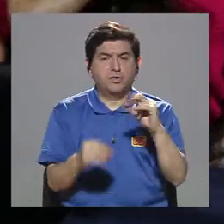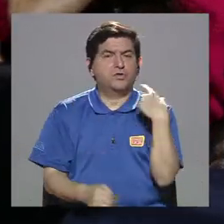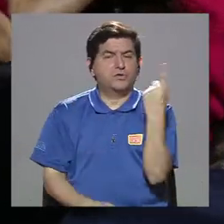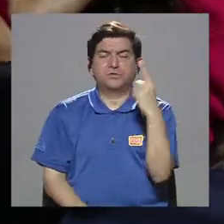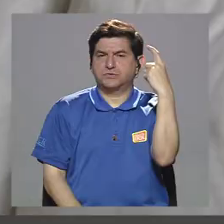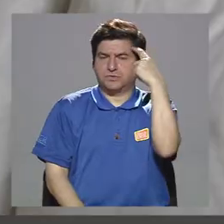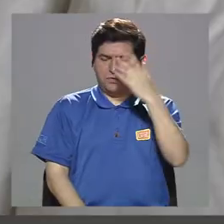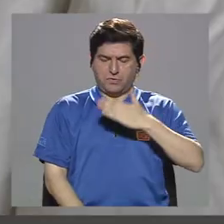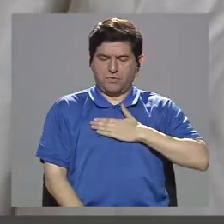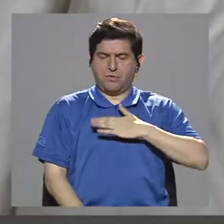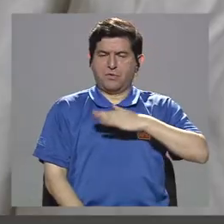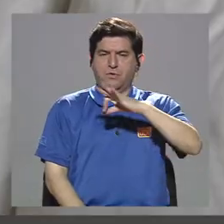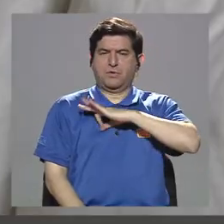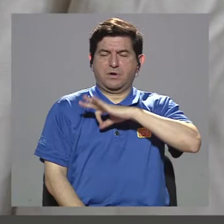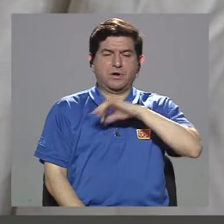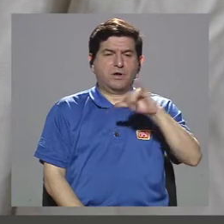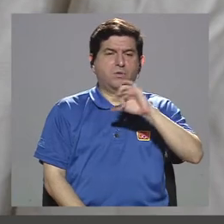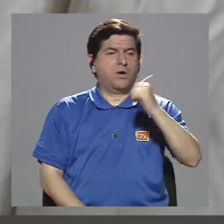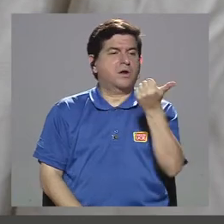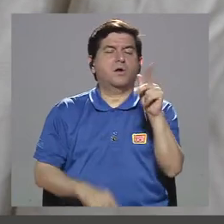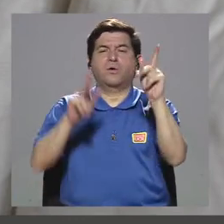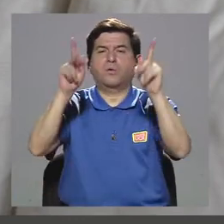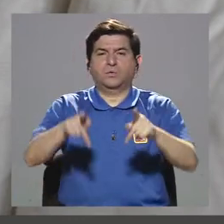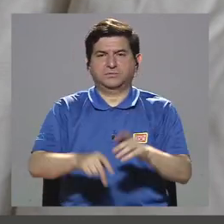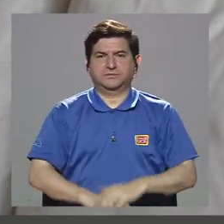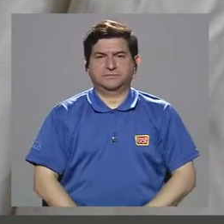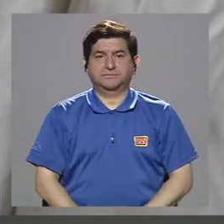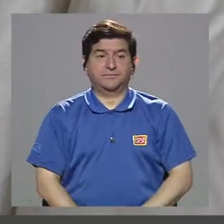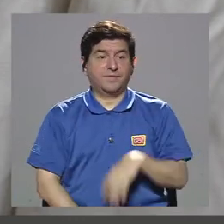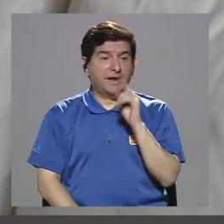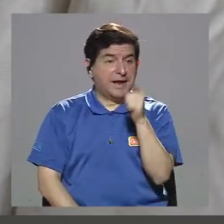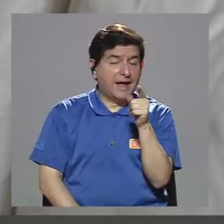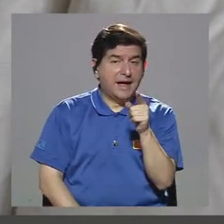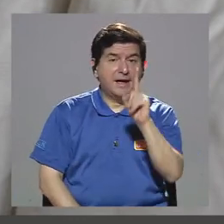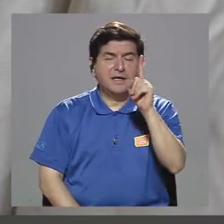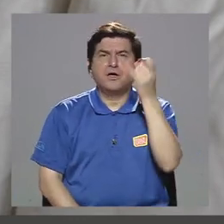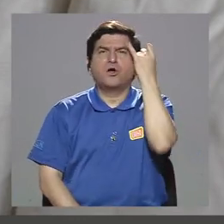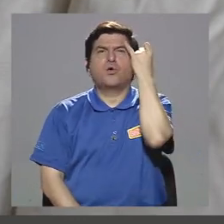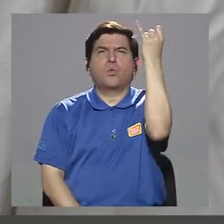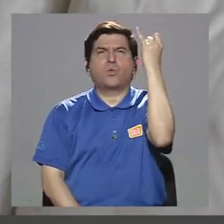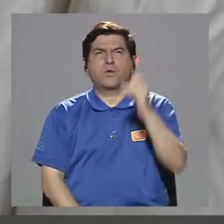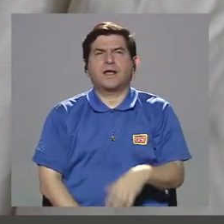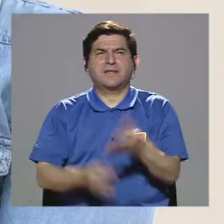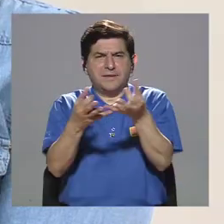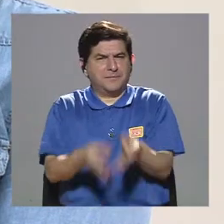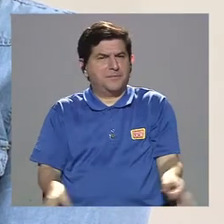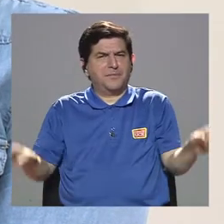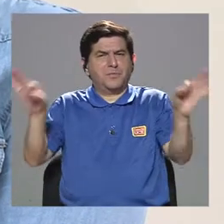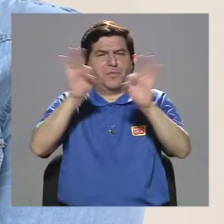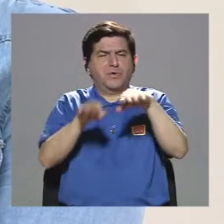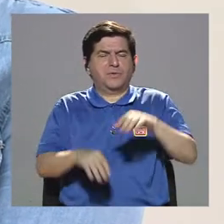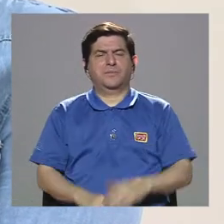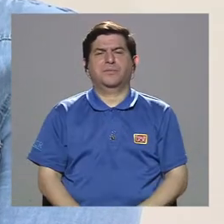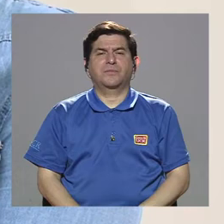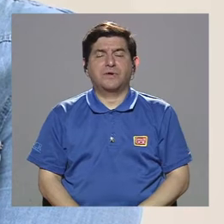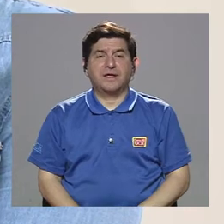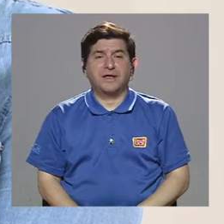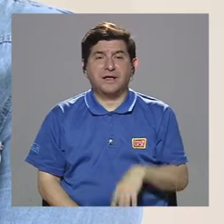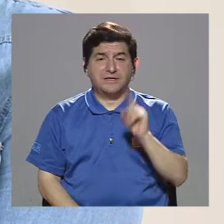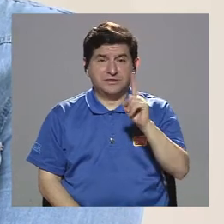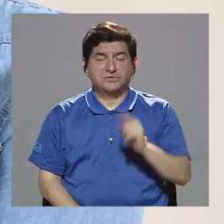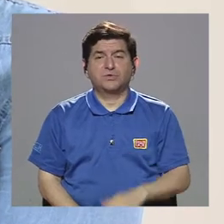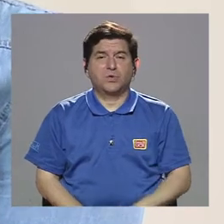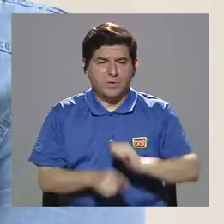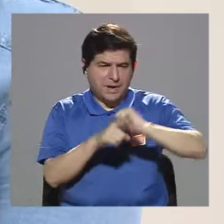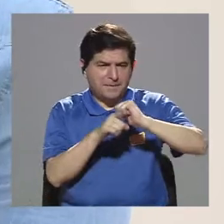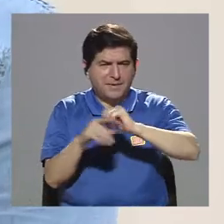no solo en mi bienestar, sino el de la otra persona. Y ahí es donde hay un concepto transversal importantísimo y es el ejercicio de una